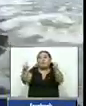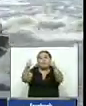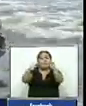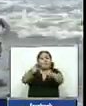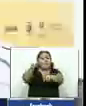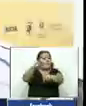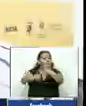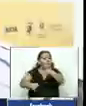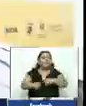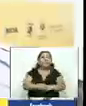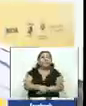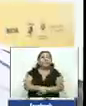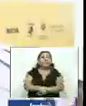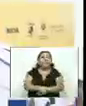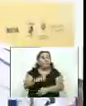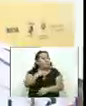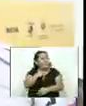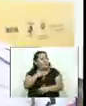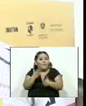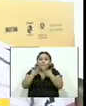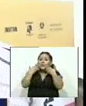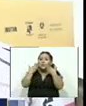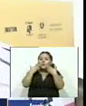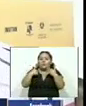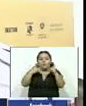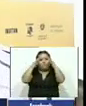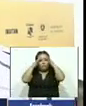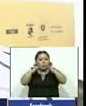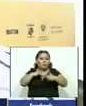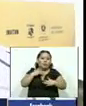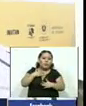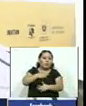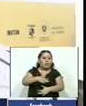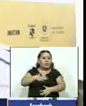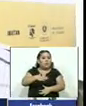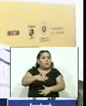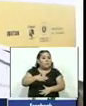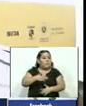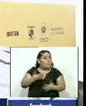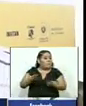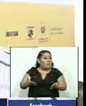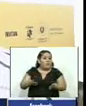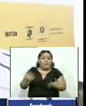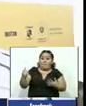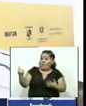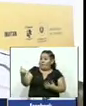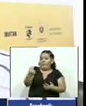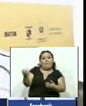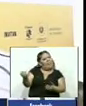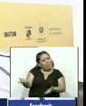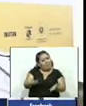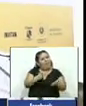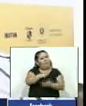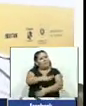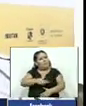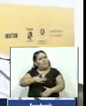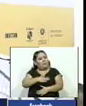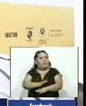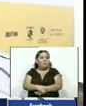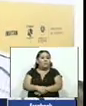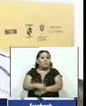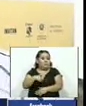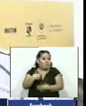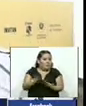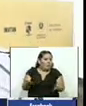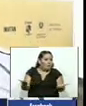gran final super feliz la verdad estaba concentrado super relajado estaba divirtiéndome todo el mundo me dice anda divertite y